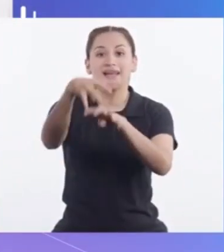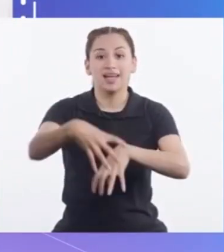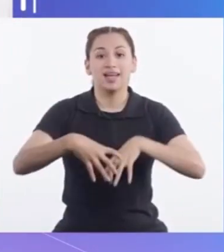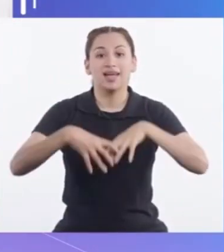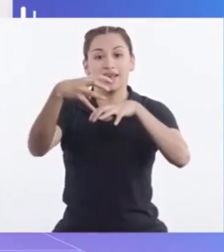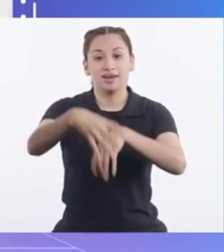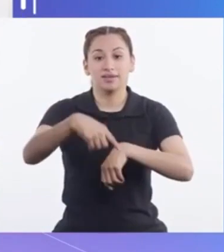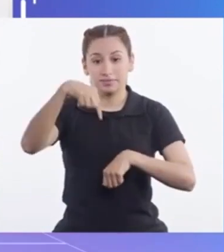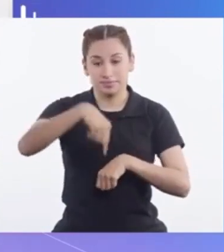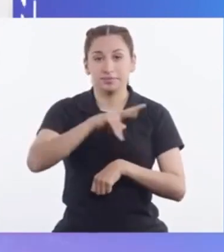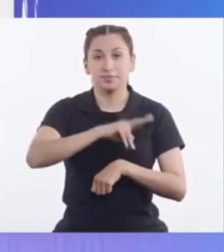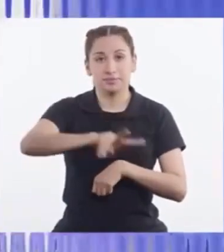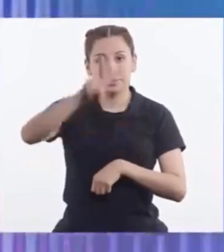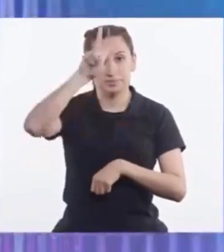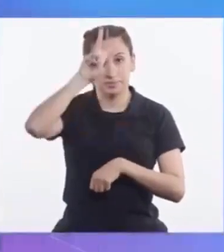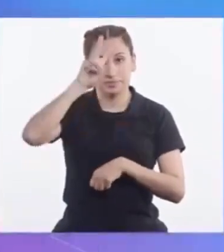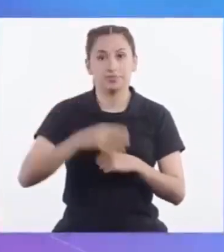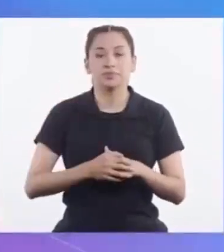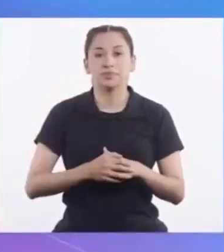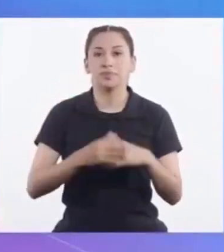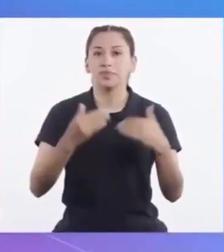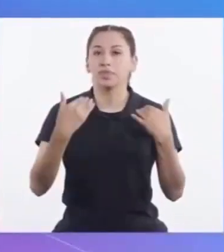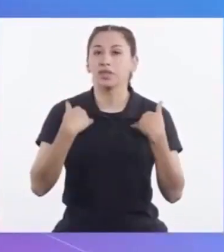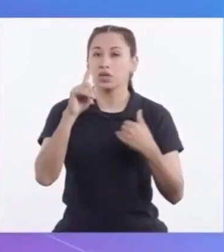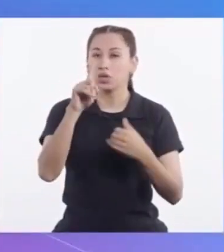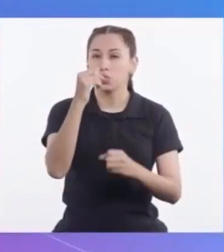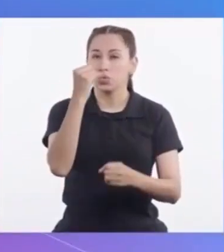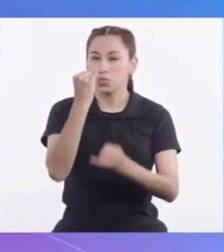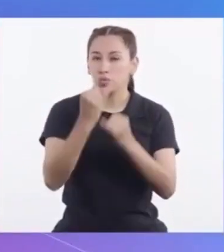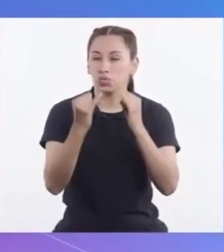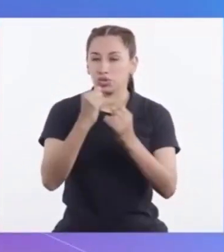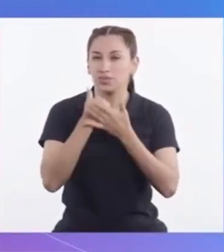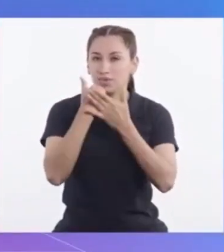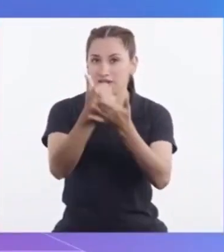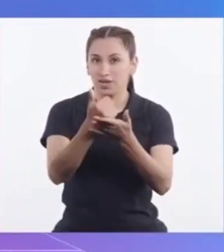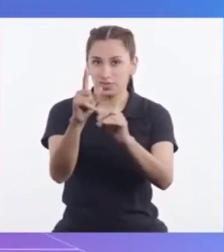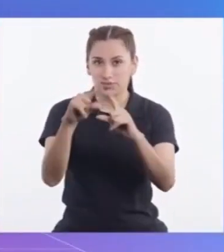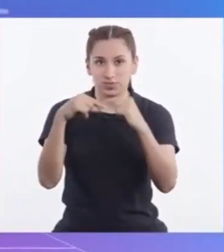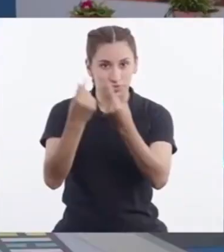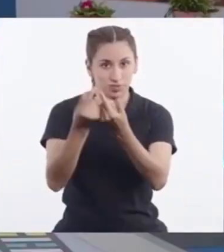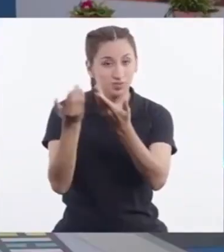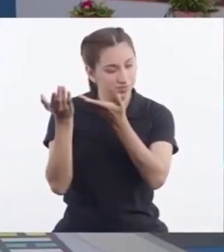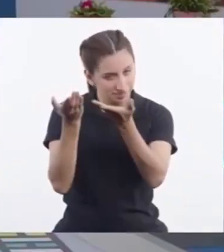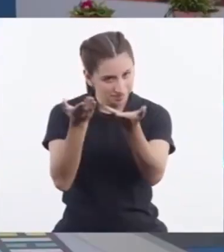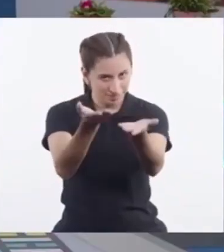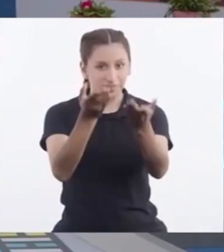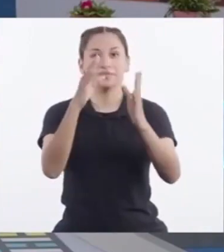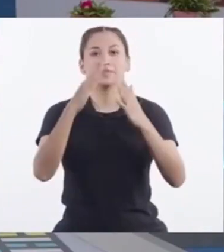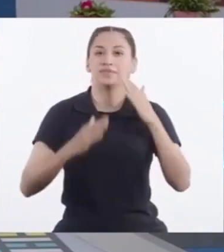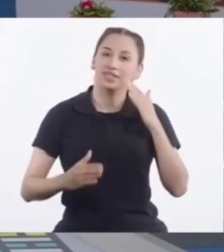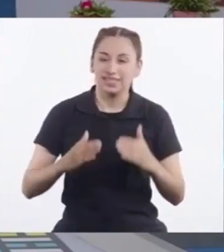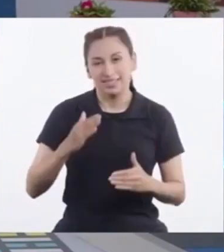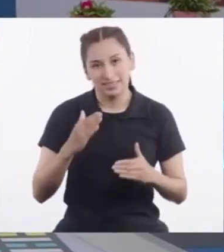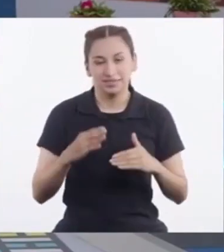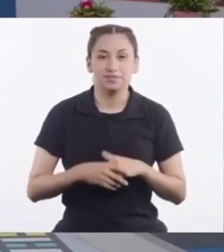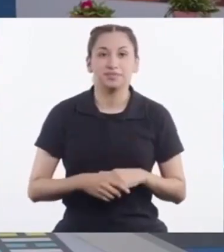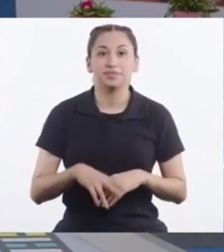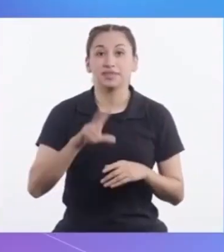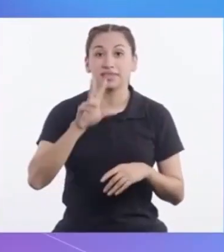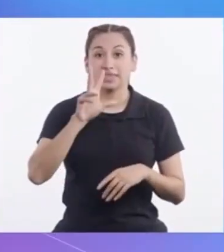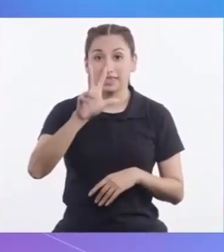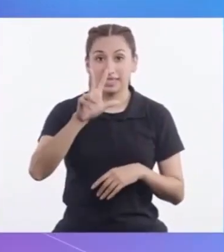Nocivas en el Perú Tengo una última pista Para el equipo ¡Adelante, Maka!